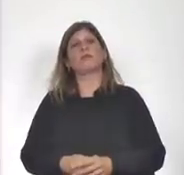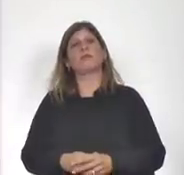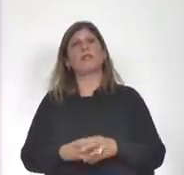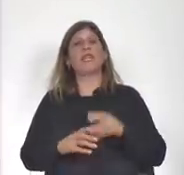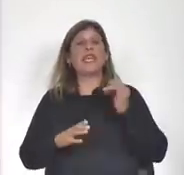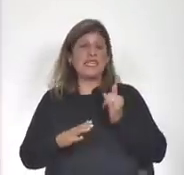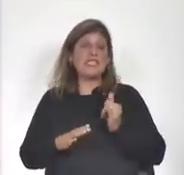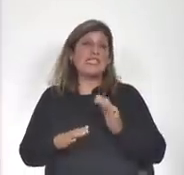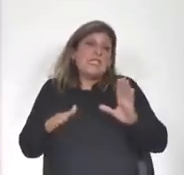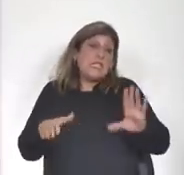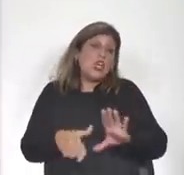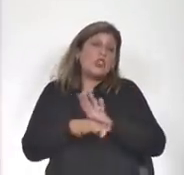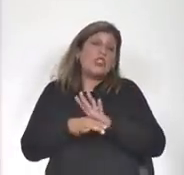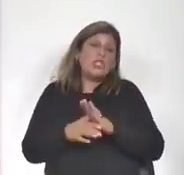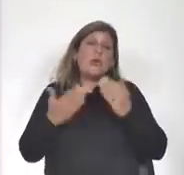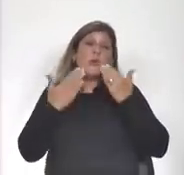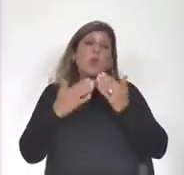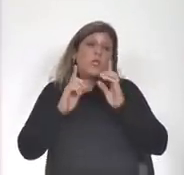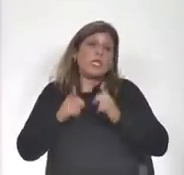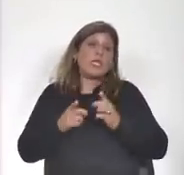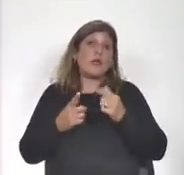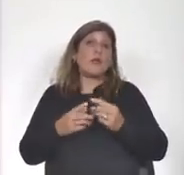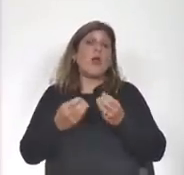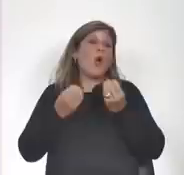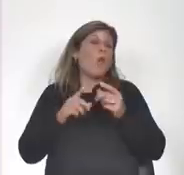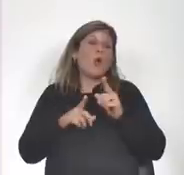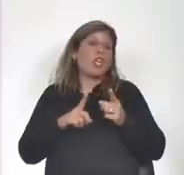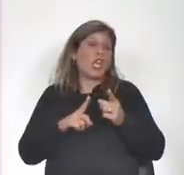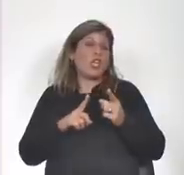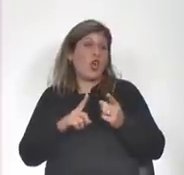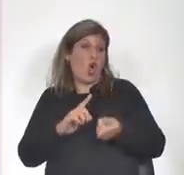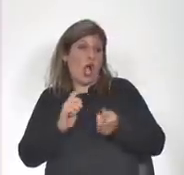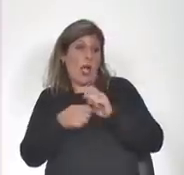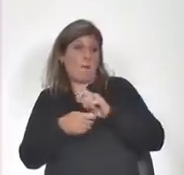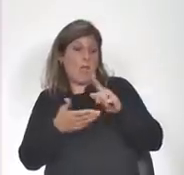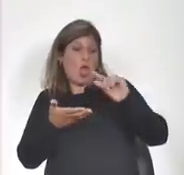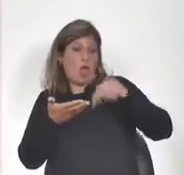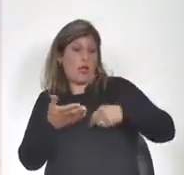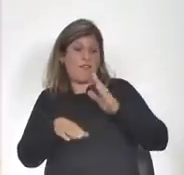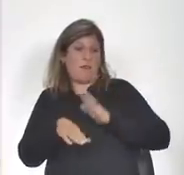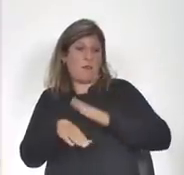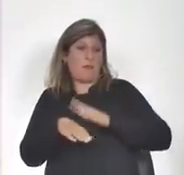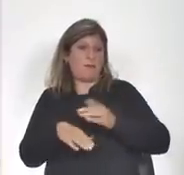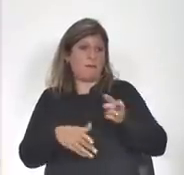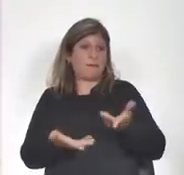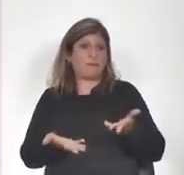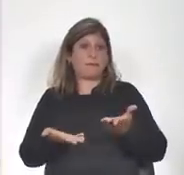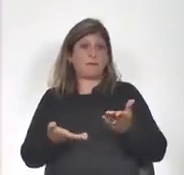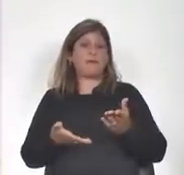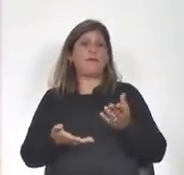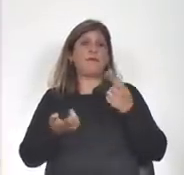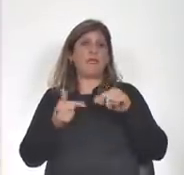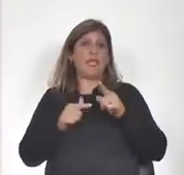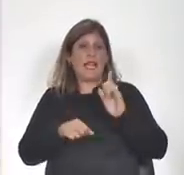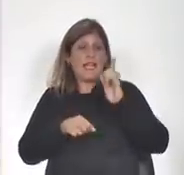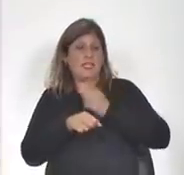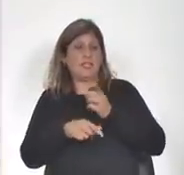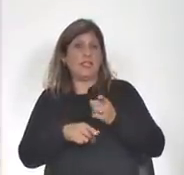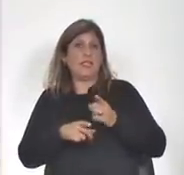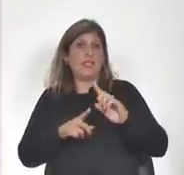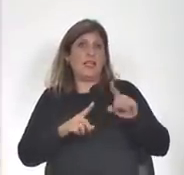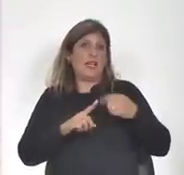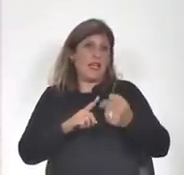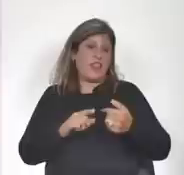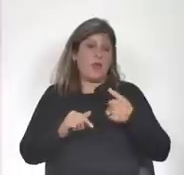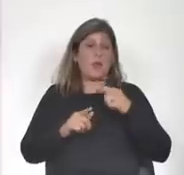y si coincide le pregunto también por qué no relevó esa inconveniencia al momento de la firma de la resolución en lugar de hacerlo